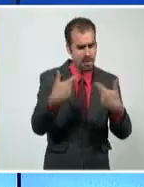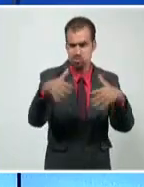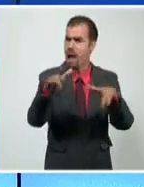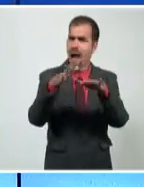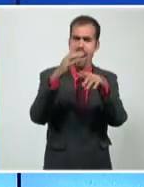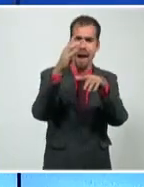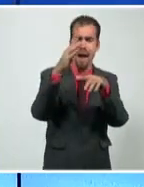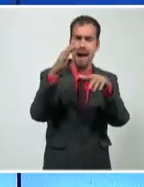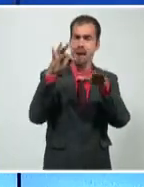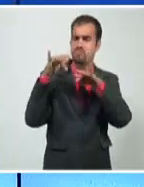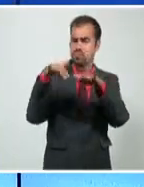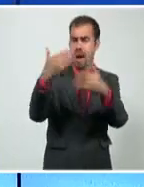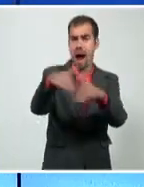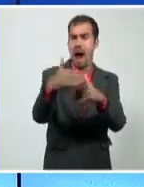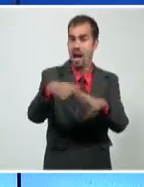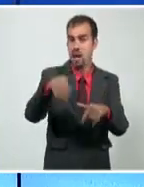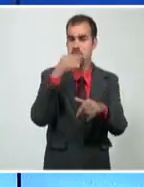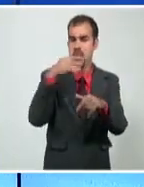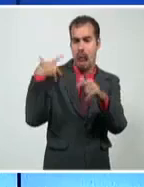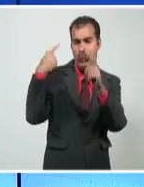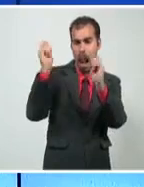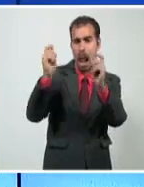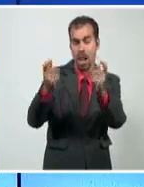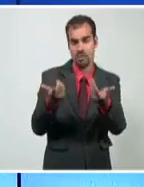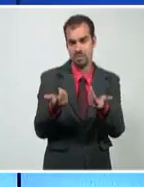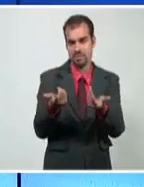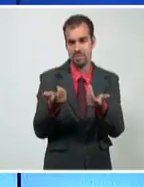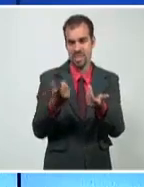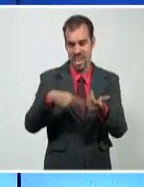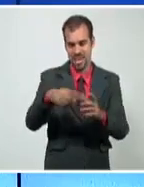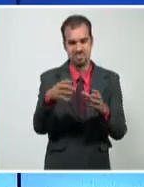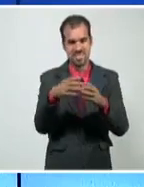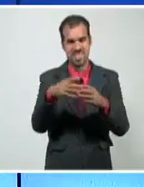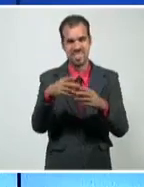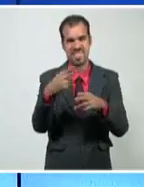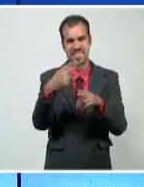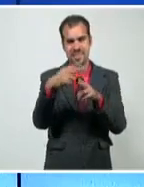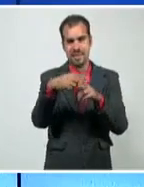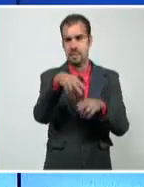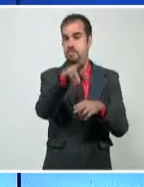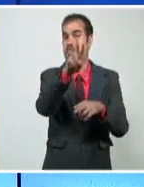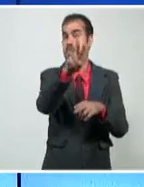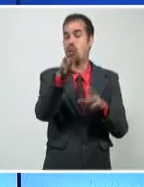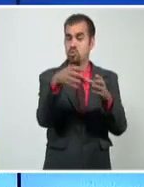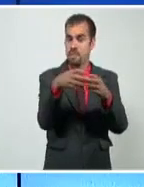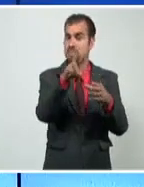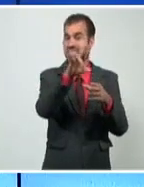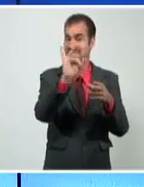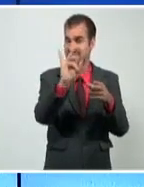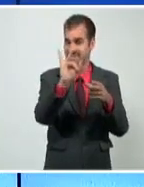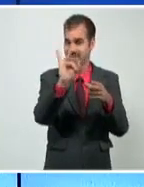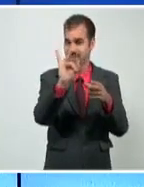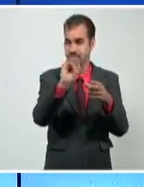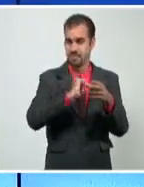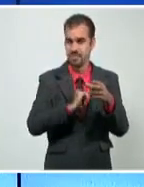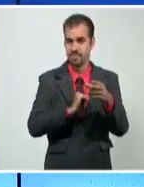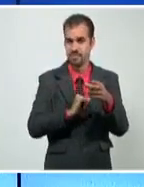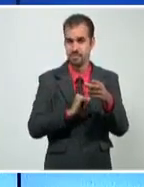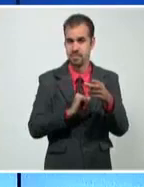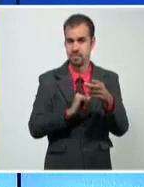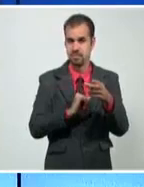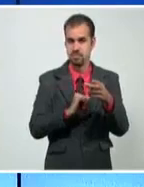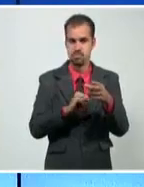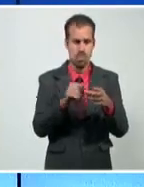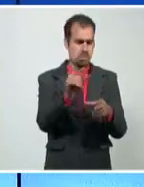Esta estructura se nombra, ¿saben cómo? Grupo 27N Acción, el nombre. Hace algunos días se busca promover